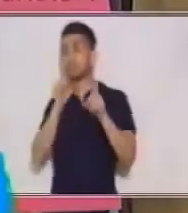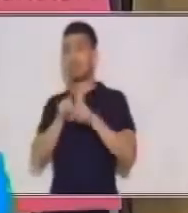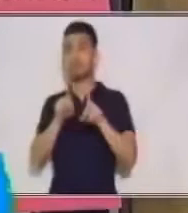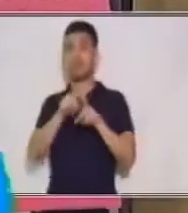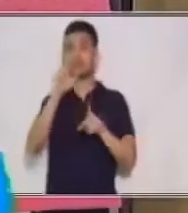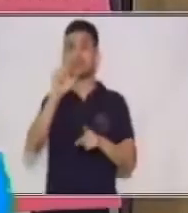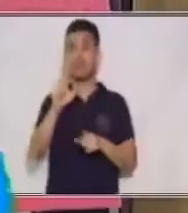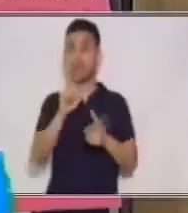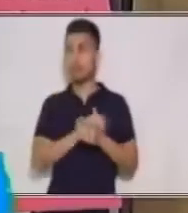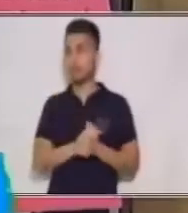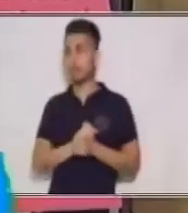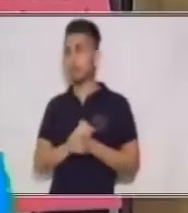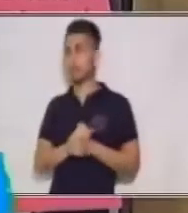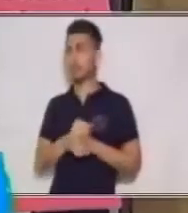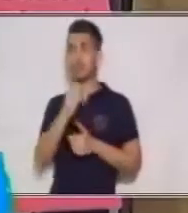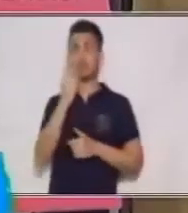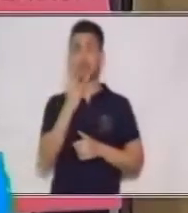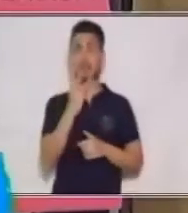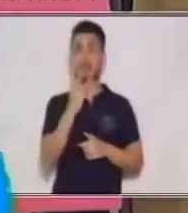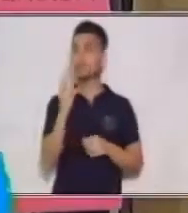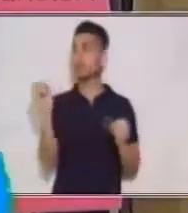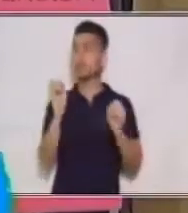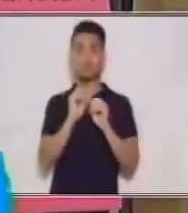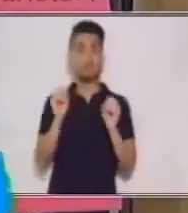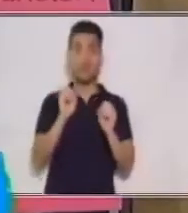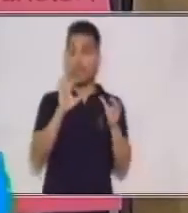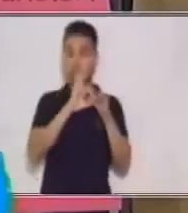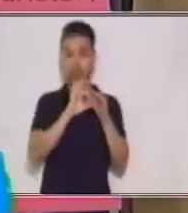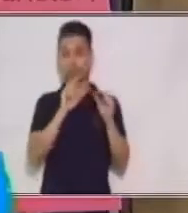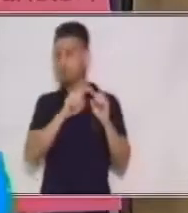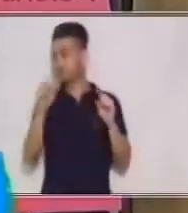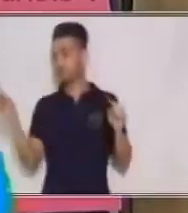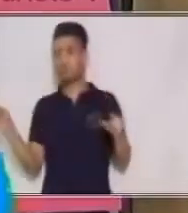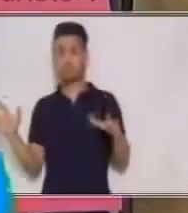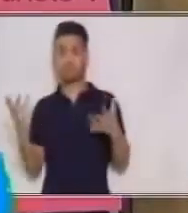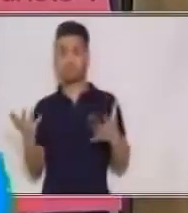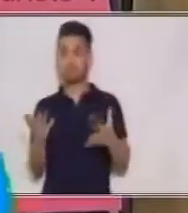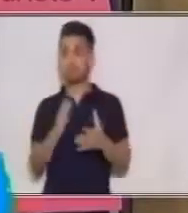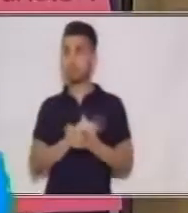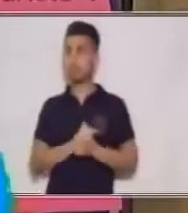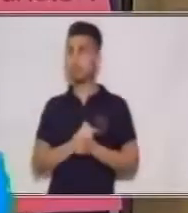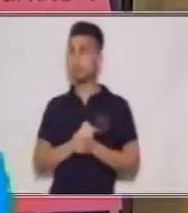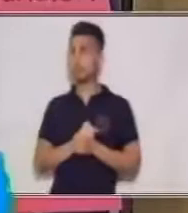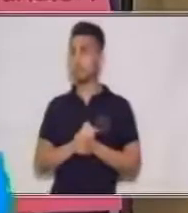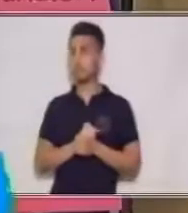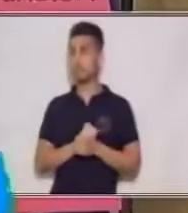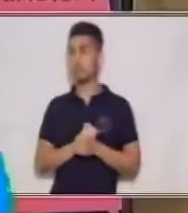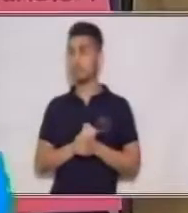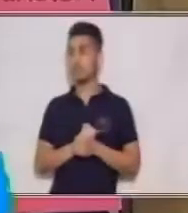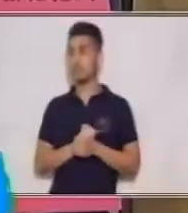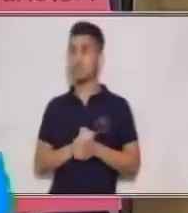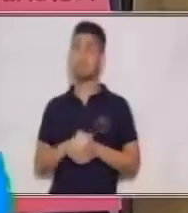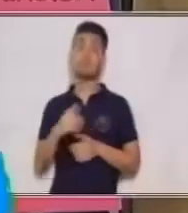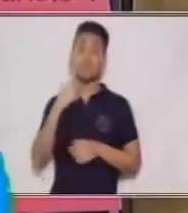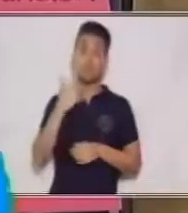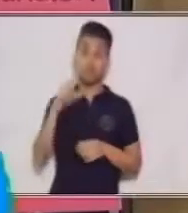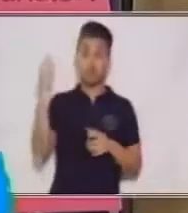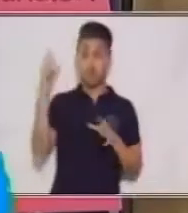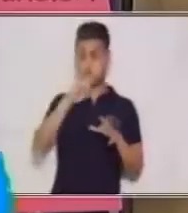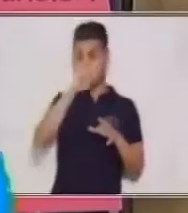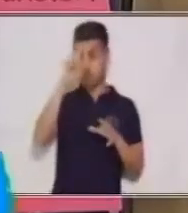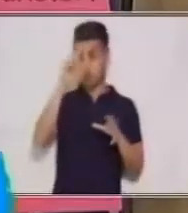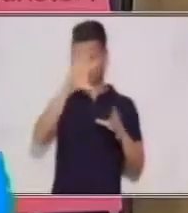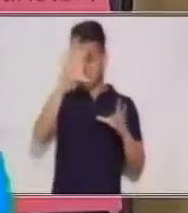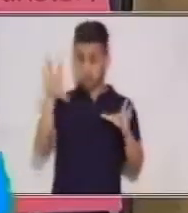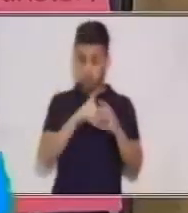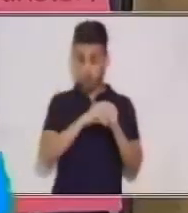relacionado con C, y 3 no está relacionado con ninguno. Entonces, ¿será que todos los elementos del dominio